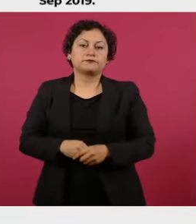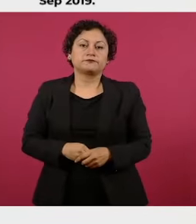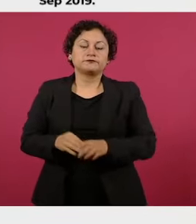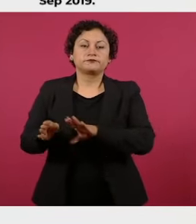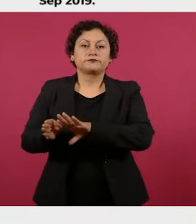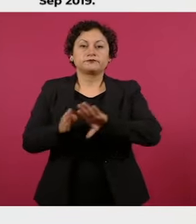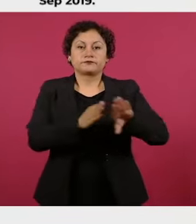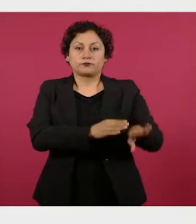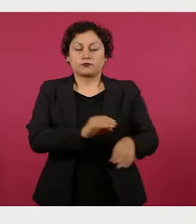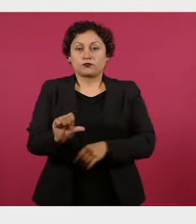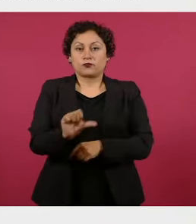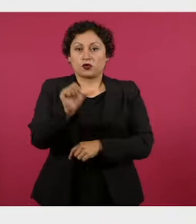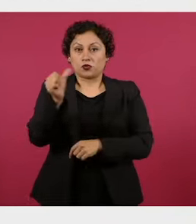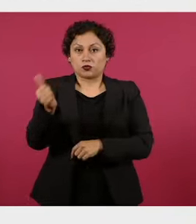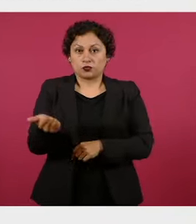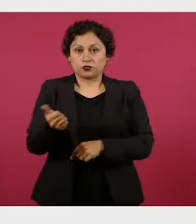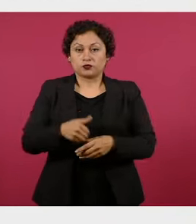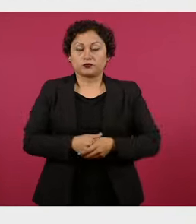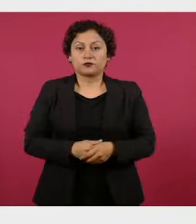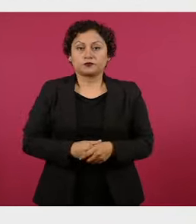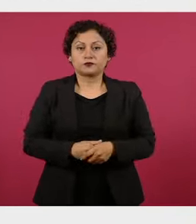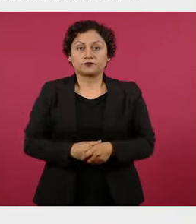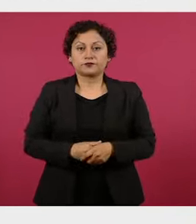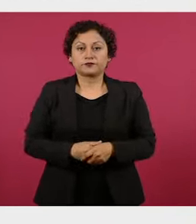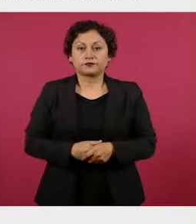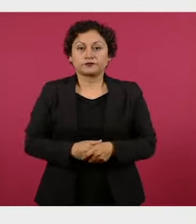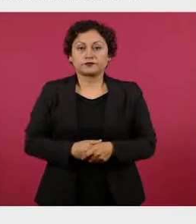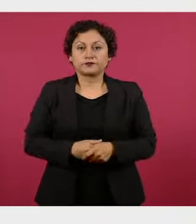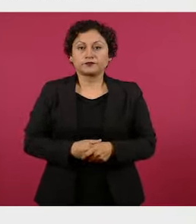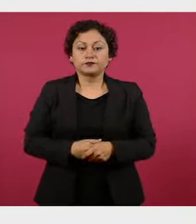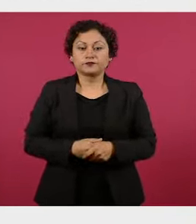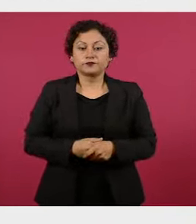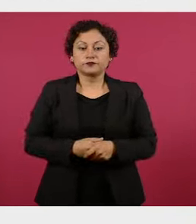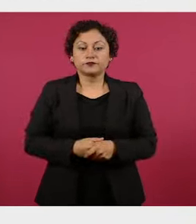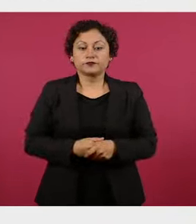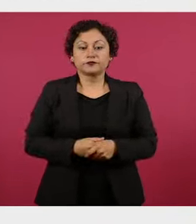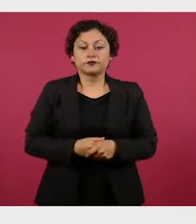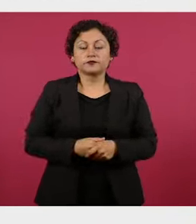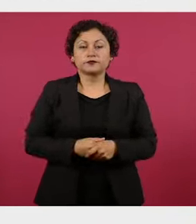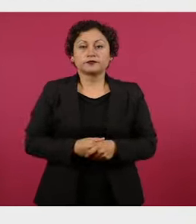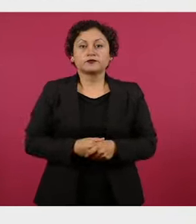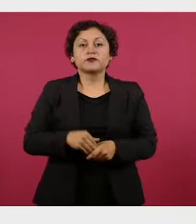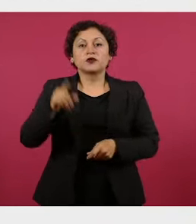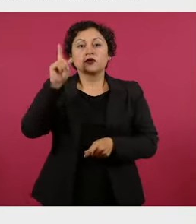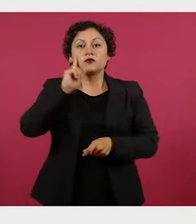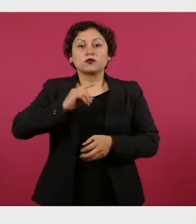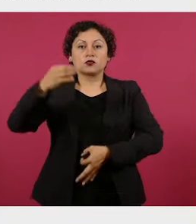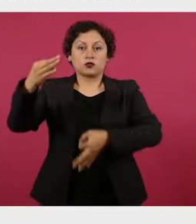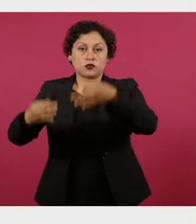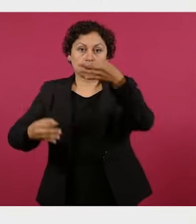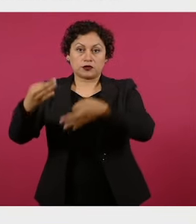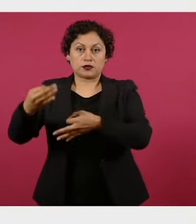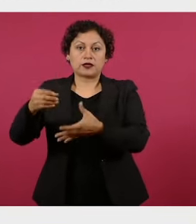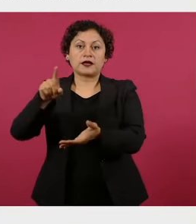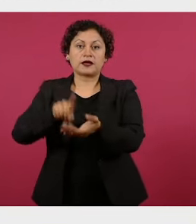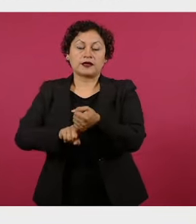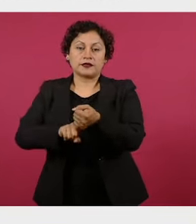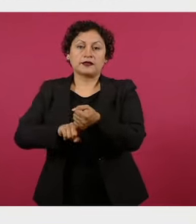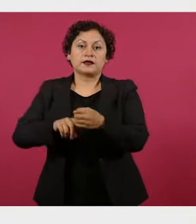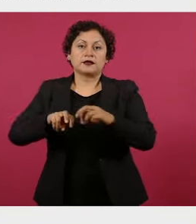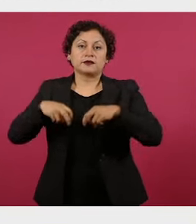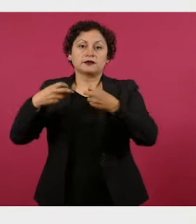Este otro caso es, aquí está la jueza tercera del Distrito del Estado de Quintana Roo,